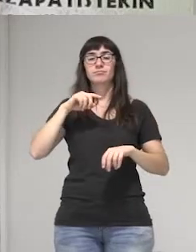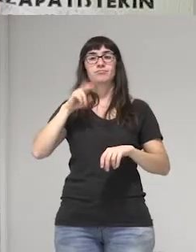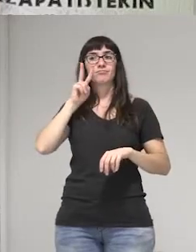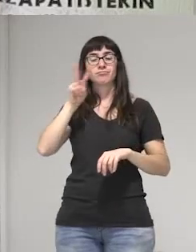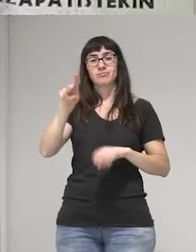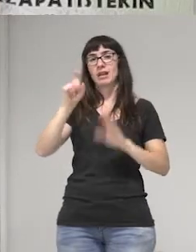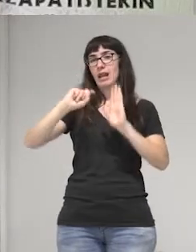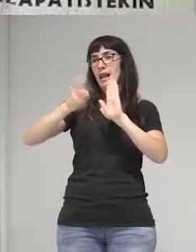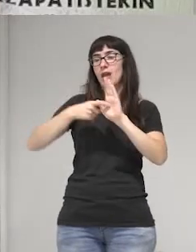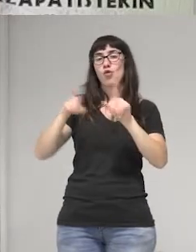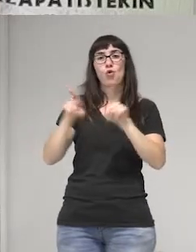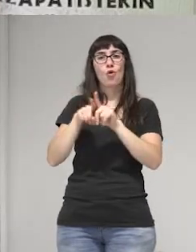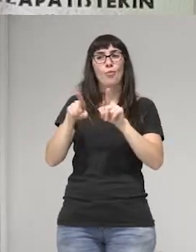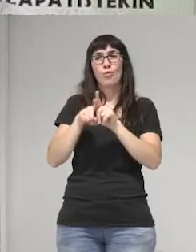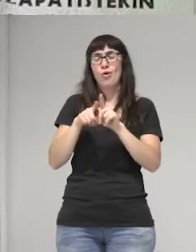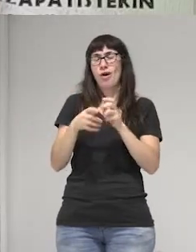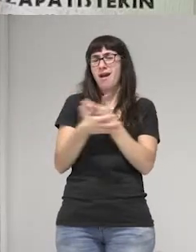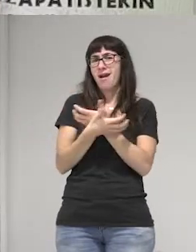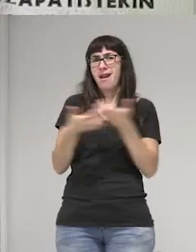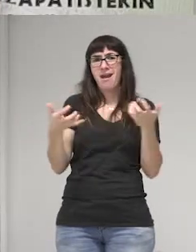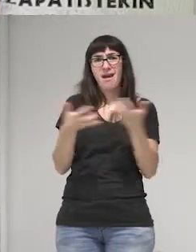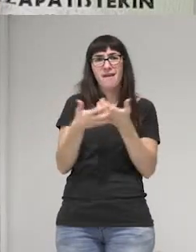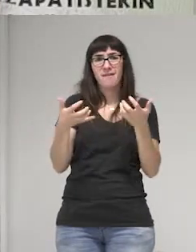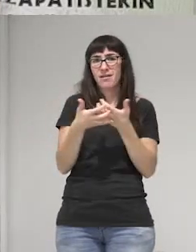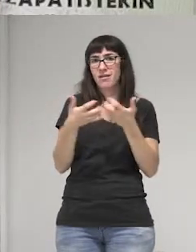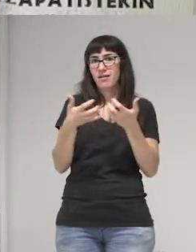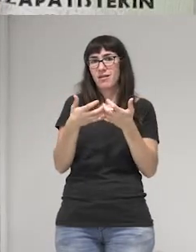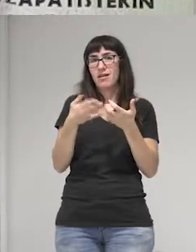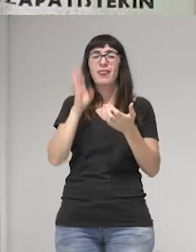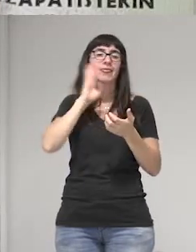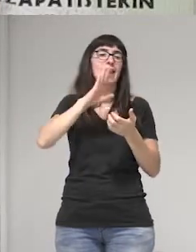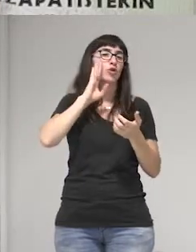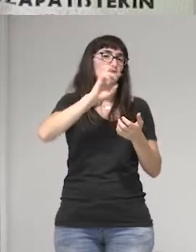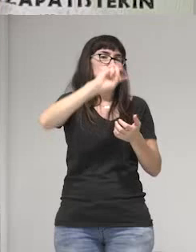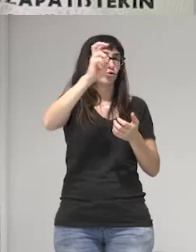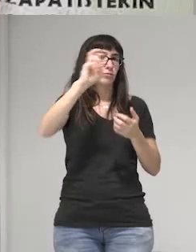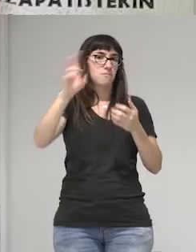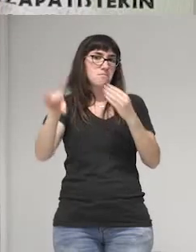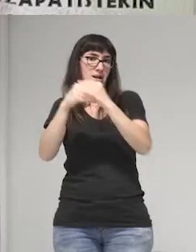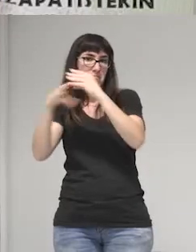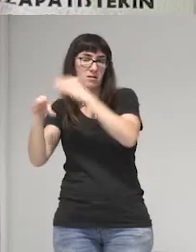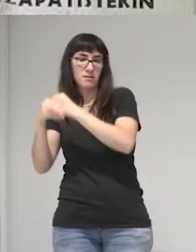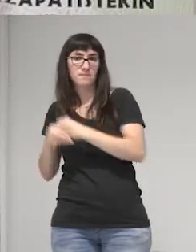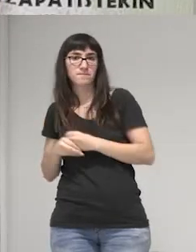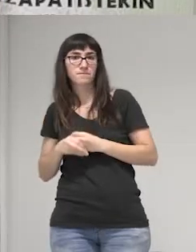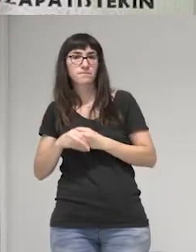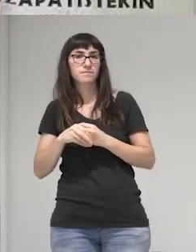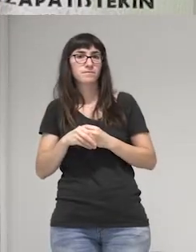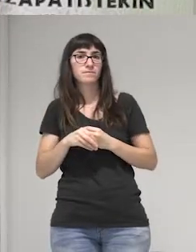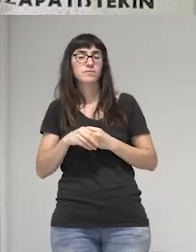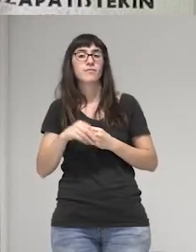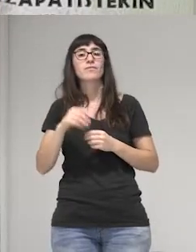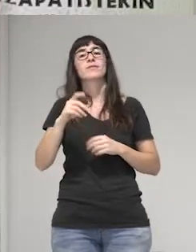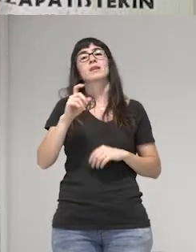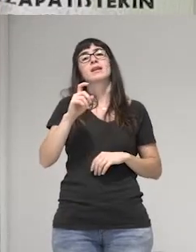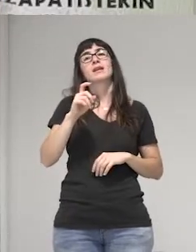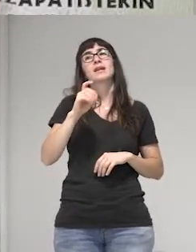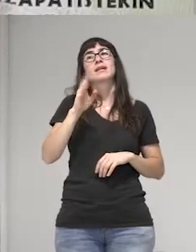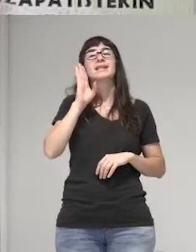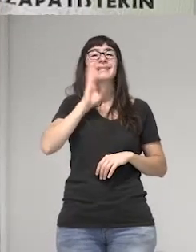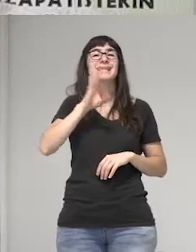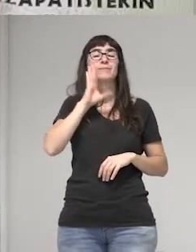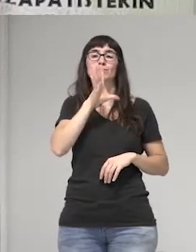agravante a otros delitos y crímenes por prejuicio y no de